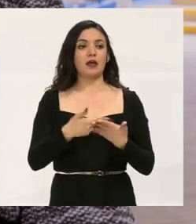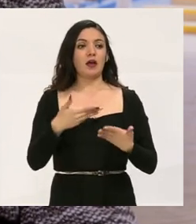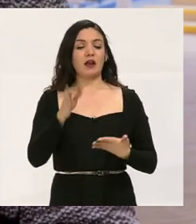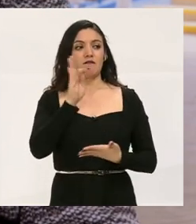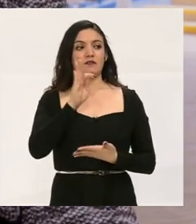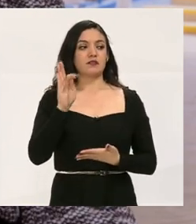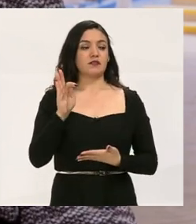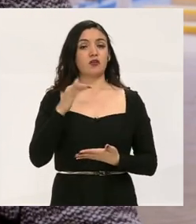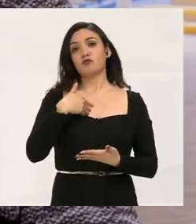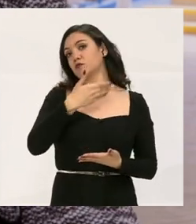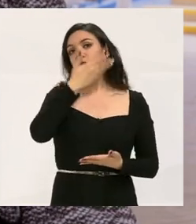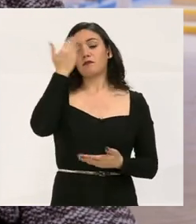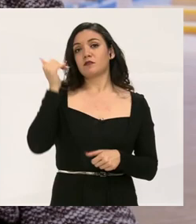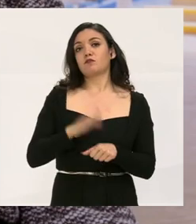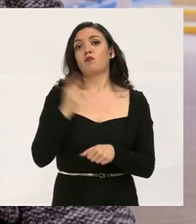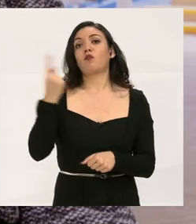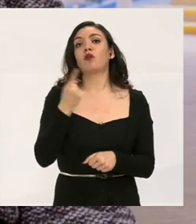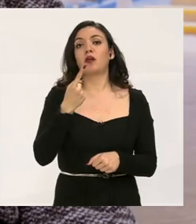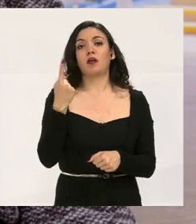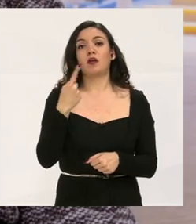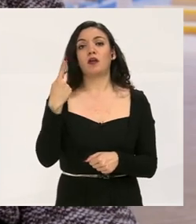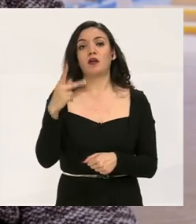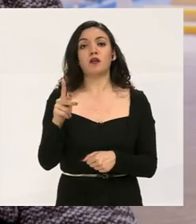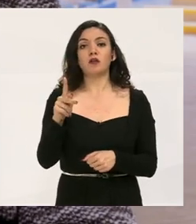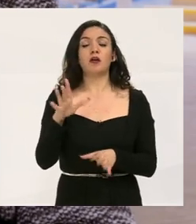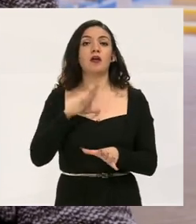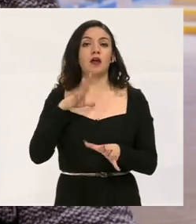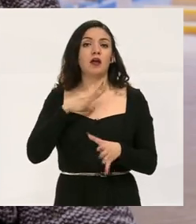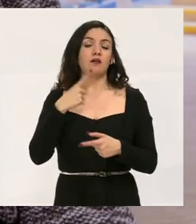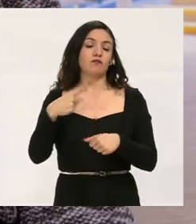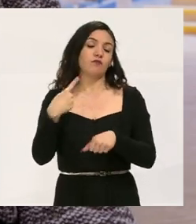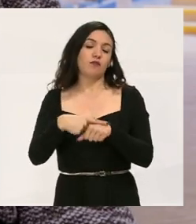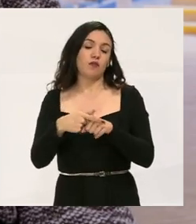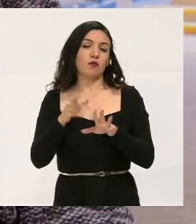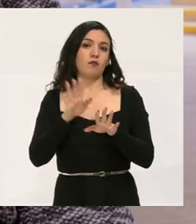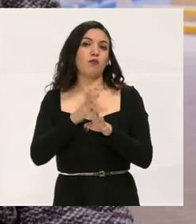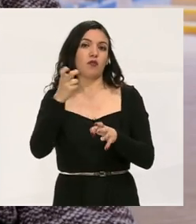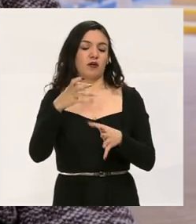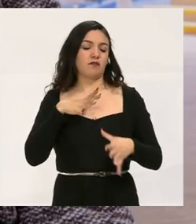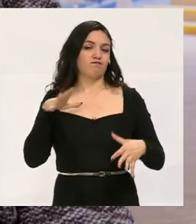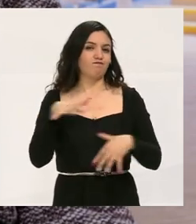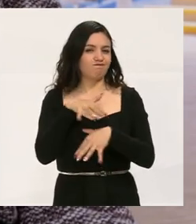Y a la fecha, no sabemos por qué es el motivo de lo de las convulsiones,